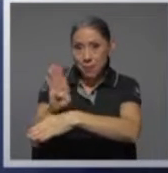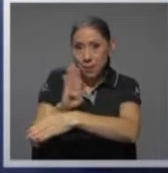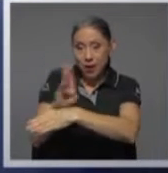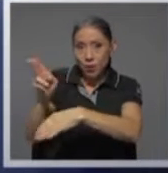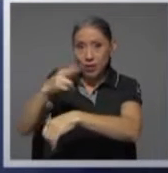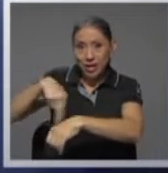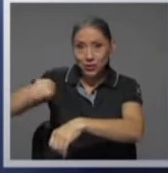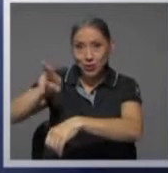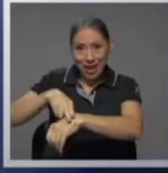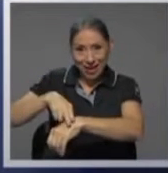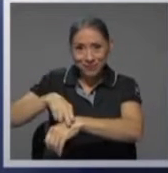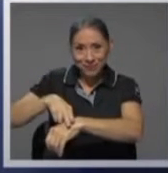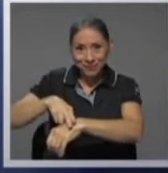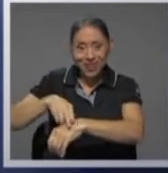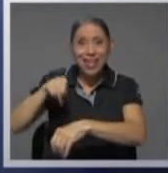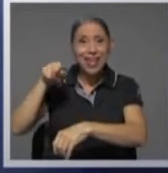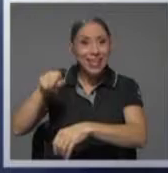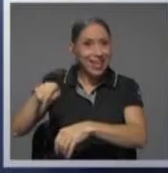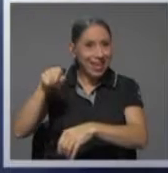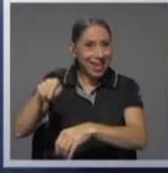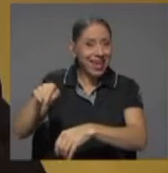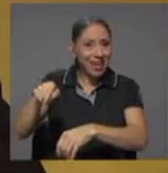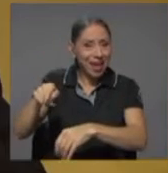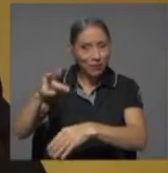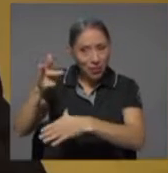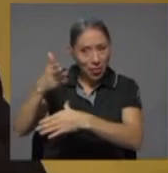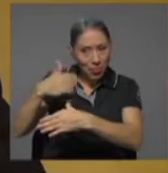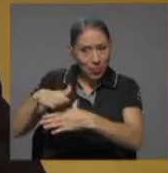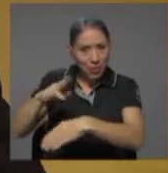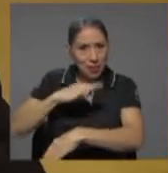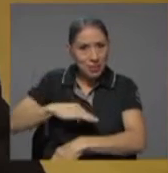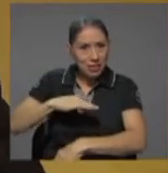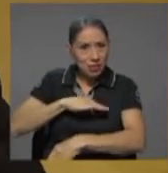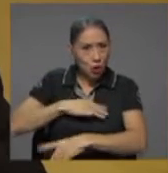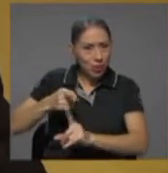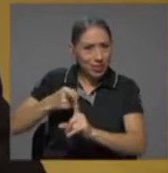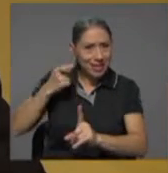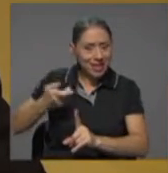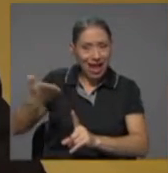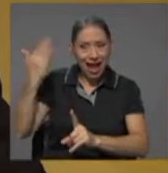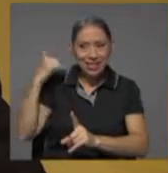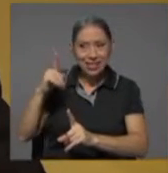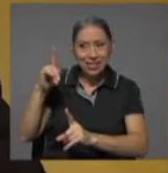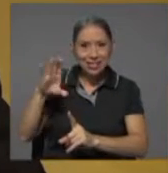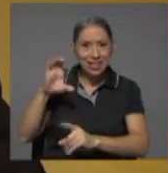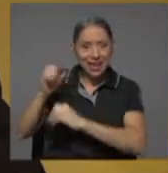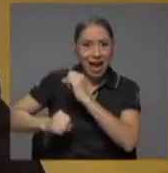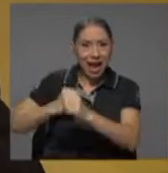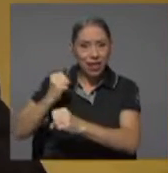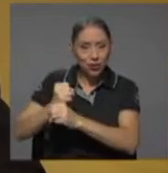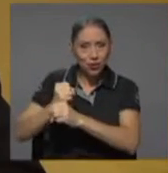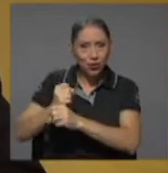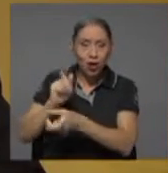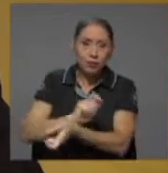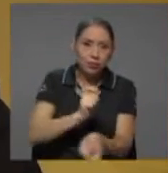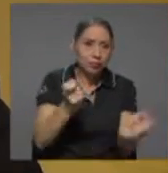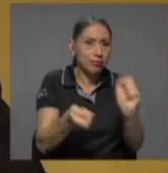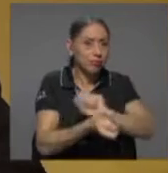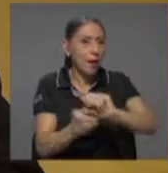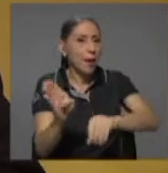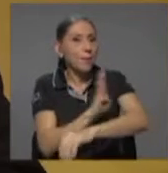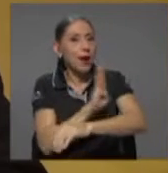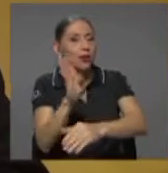y que venía desde hace 100 años, se convirtiera en el Banco Central de Costa Rica.